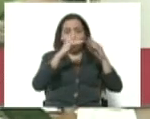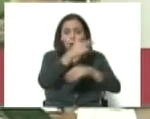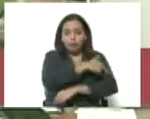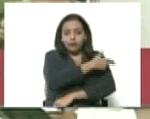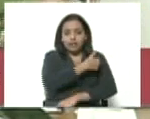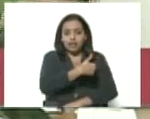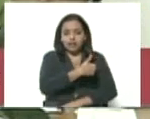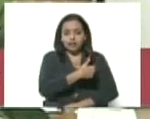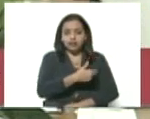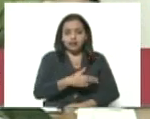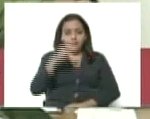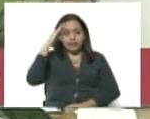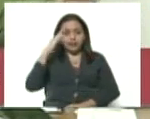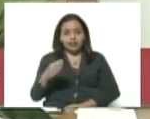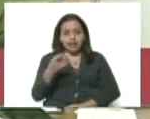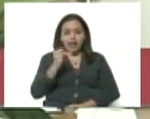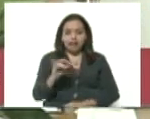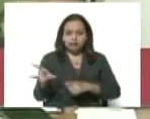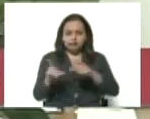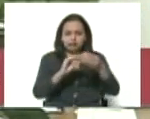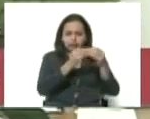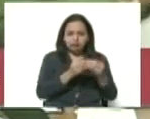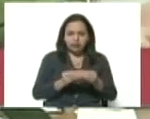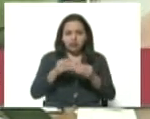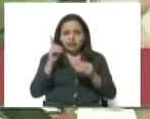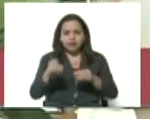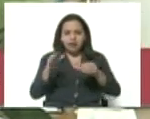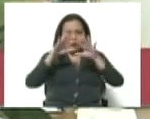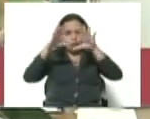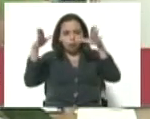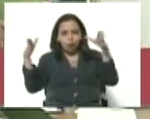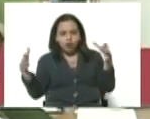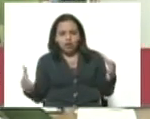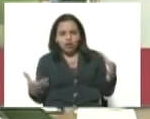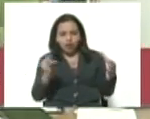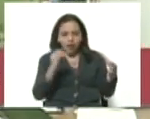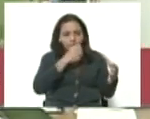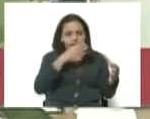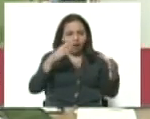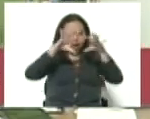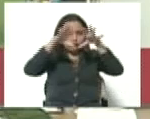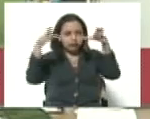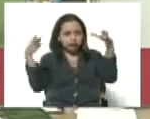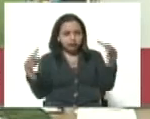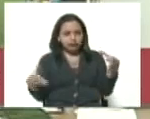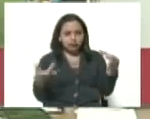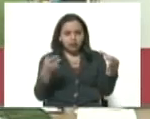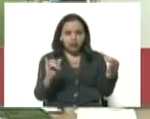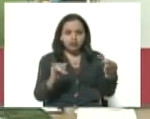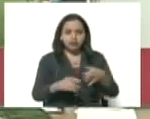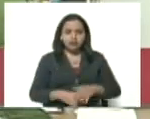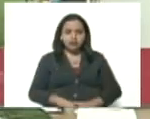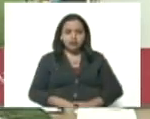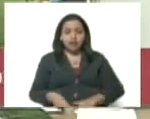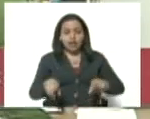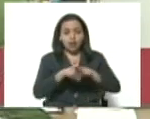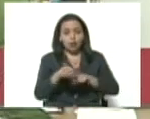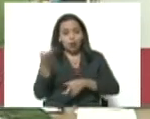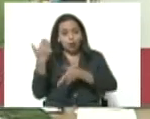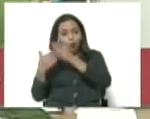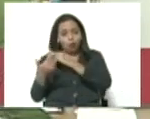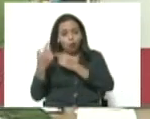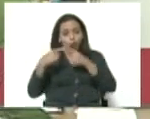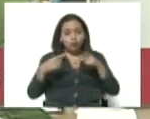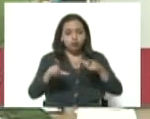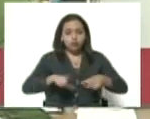preparación. Y he mandado a preparar el poliedro de Caracas, donde pudiera haber, como sucedió en otras partes del